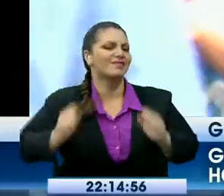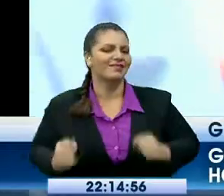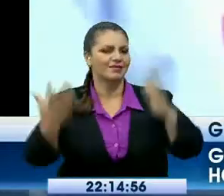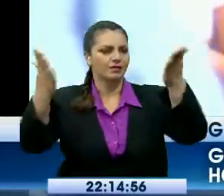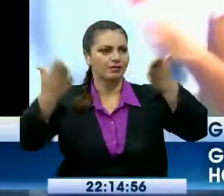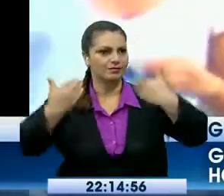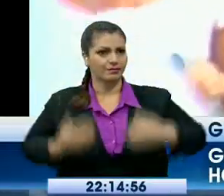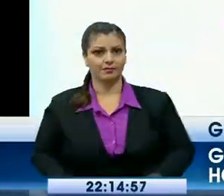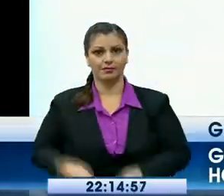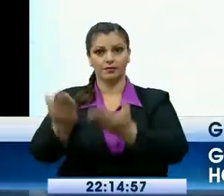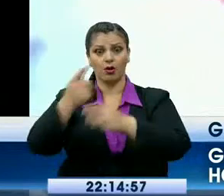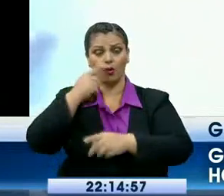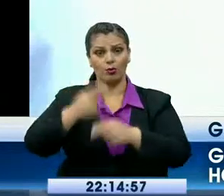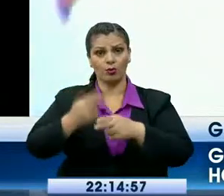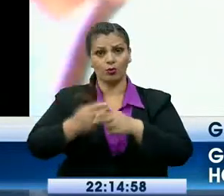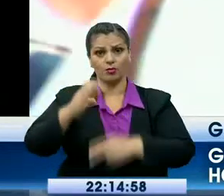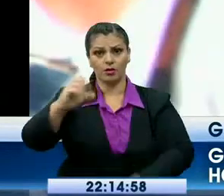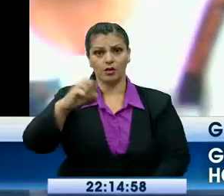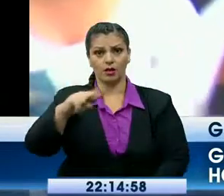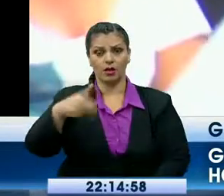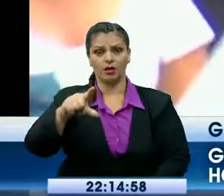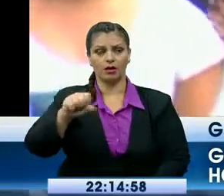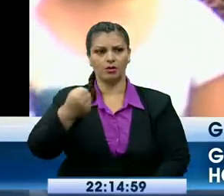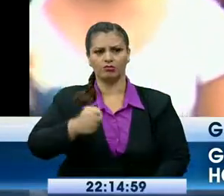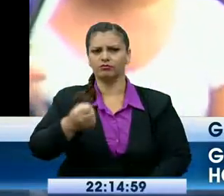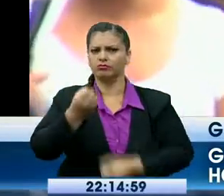Guayaquil es tan seductora como la libertad.